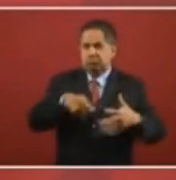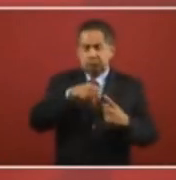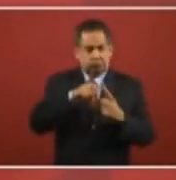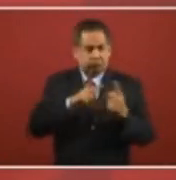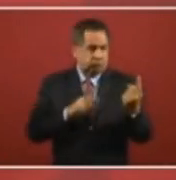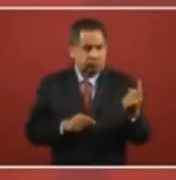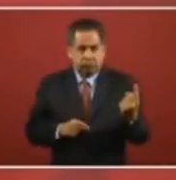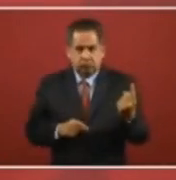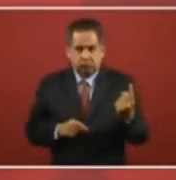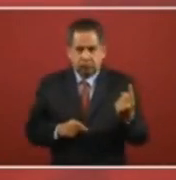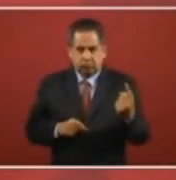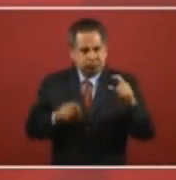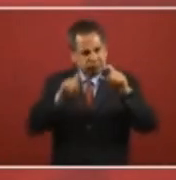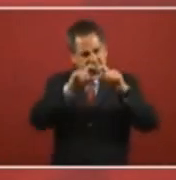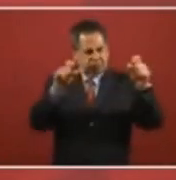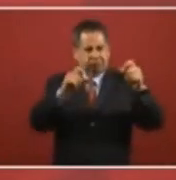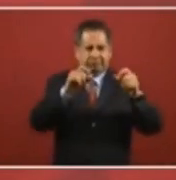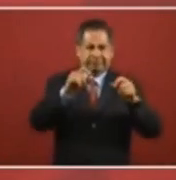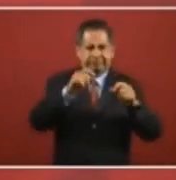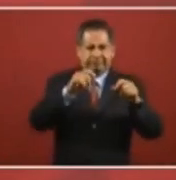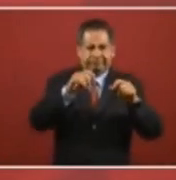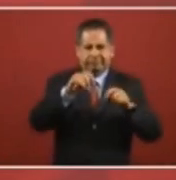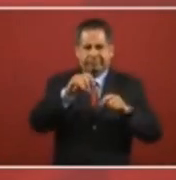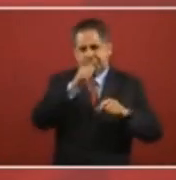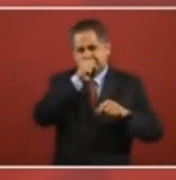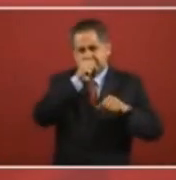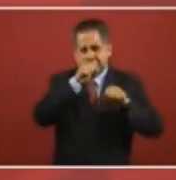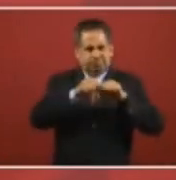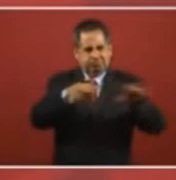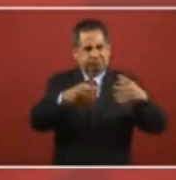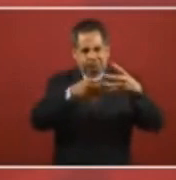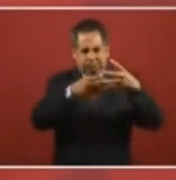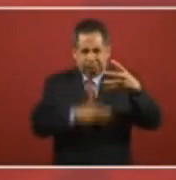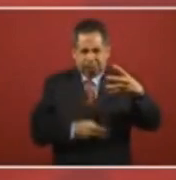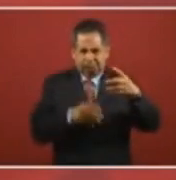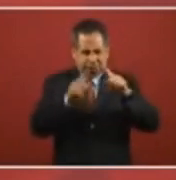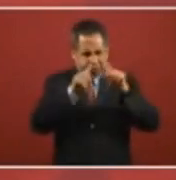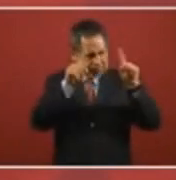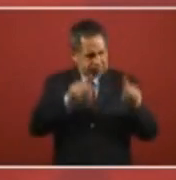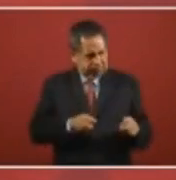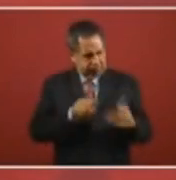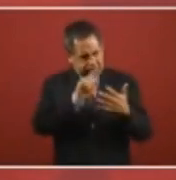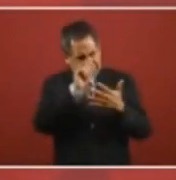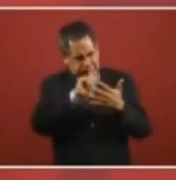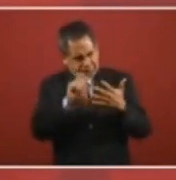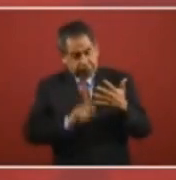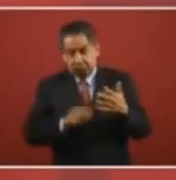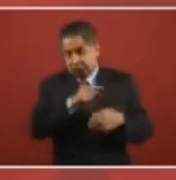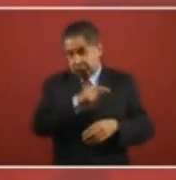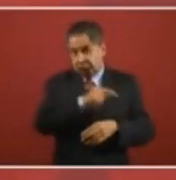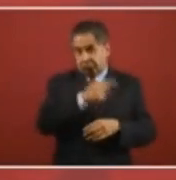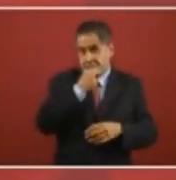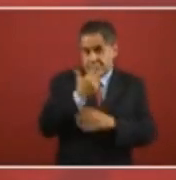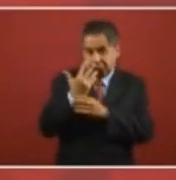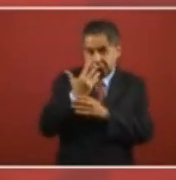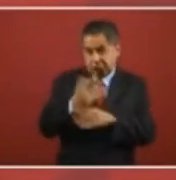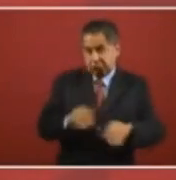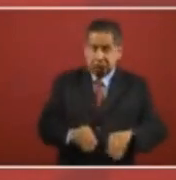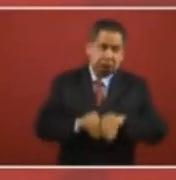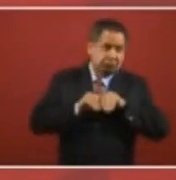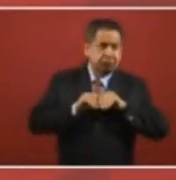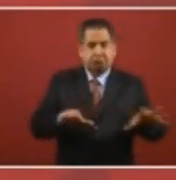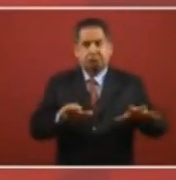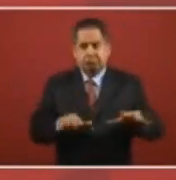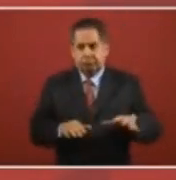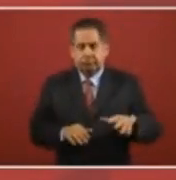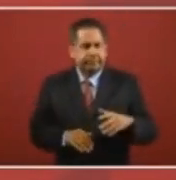No lo tituló manifiesto, no pero hágase de cuenta que así es, por la estructura que tiene. Entonces, al haberlo hecho de esa manera,